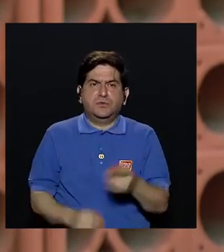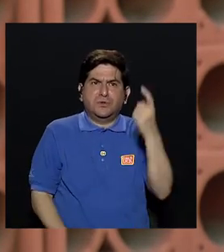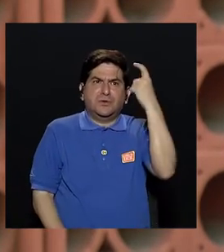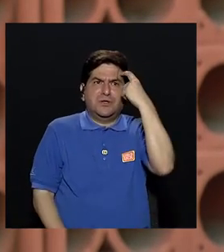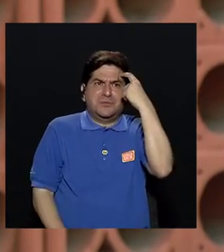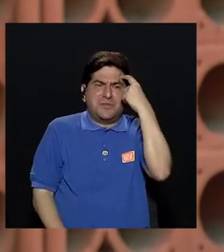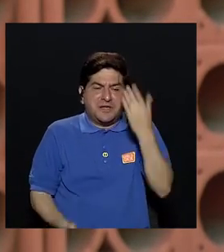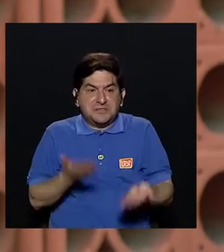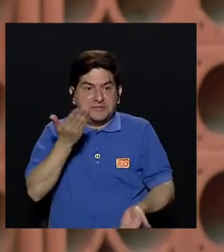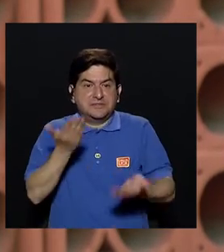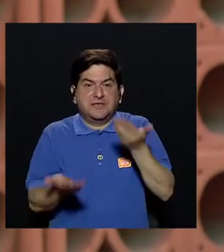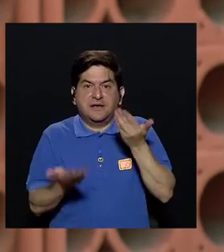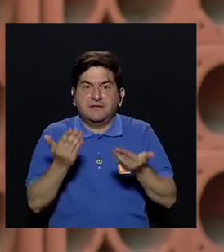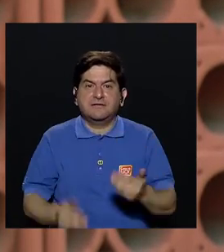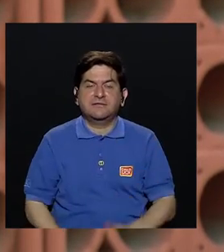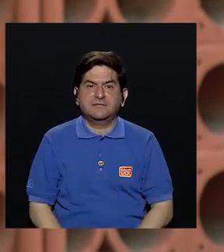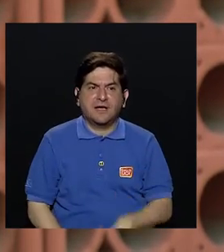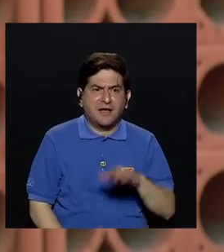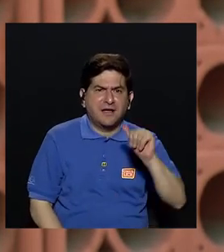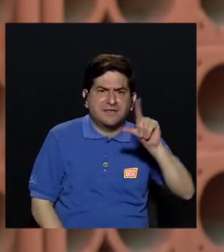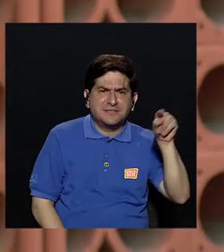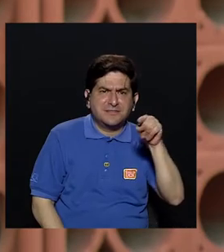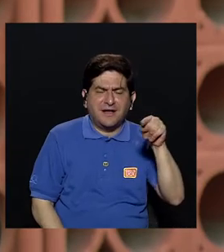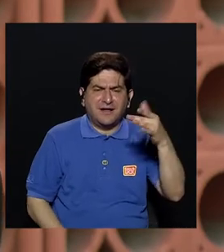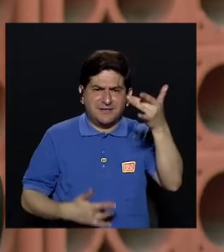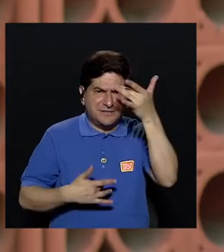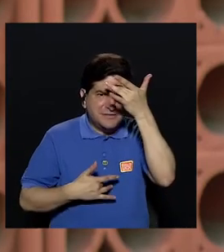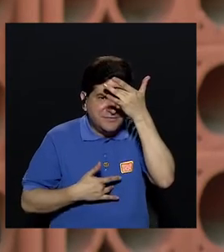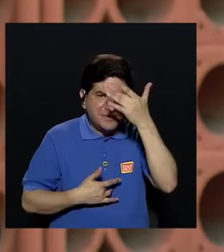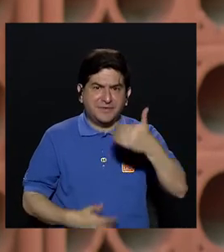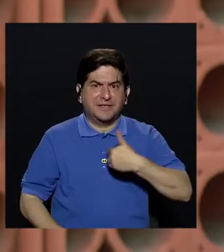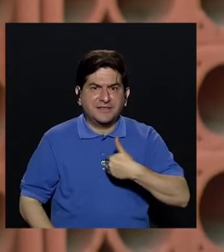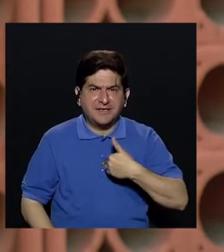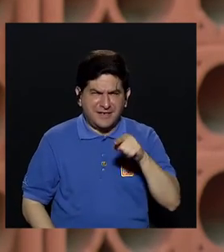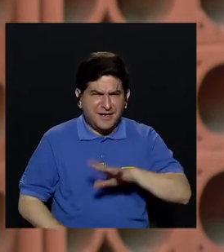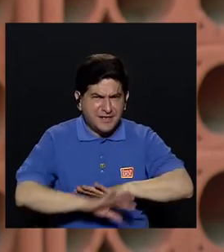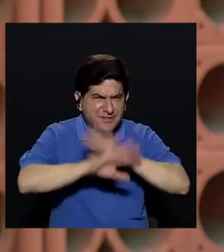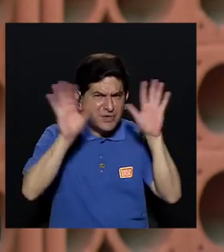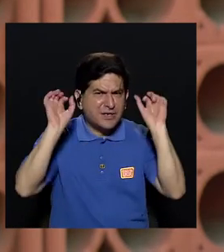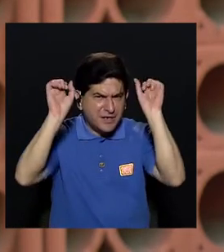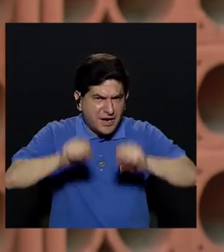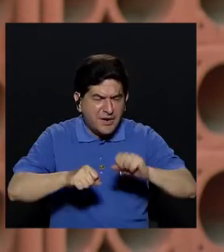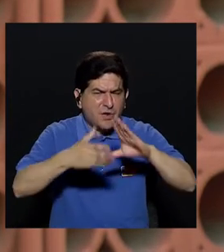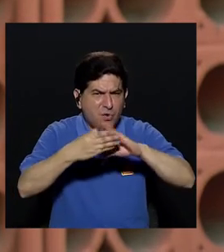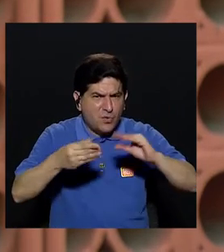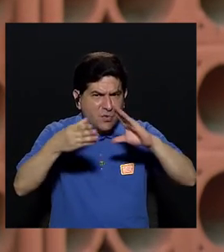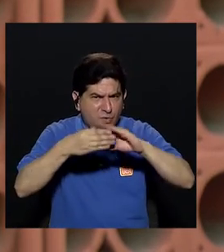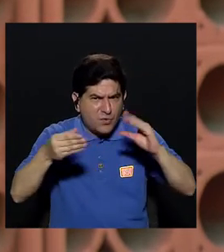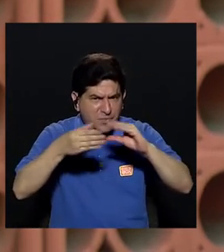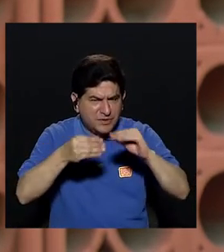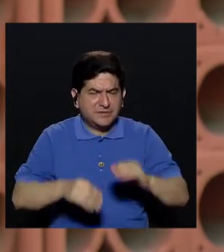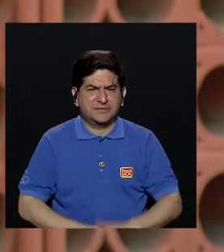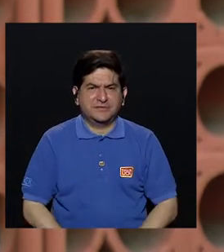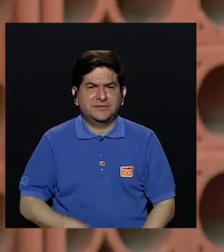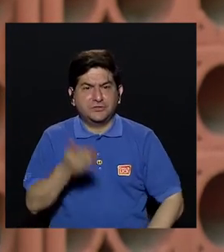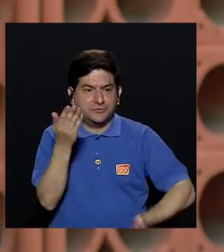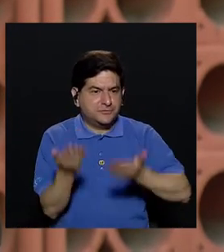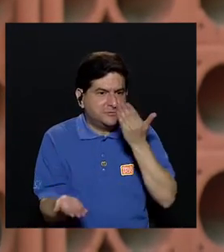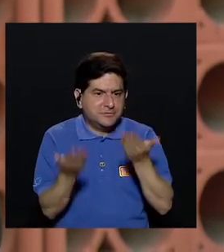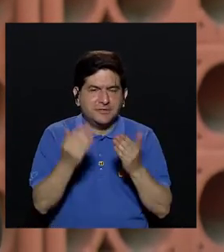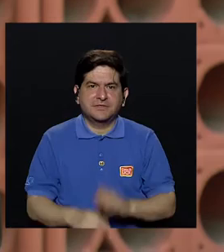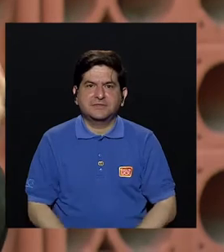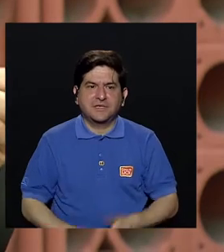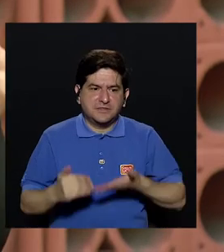comienzan a pensar en función de que si es Alzheimer. Sí, me gustaría como dejar muy claro eso y algún comentario suyo en esa línea. Más bien,